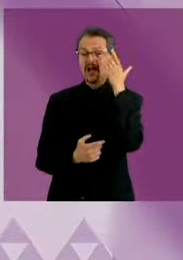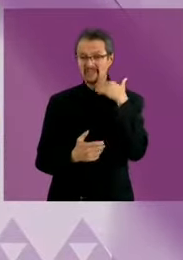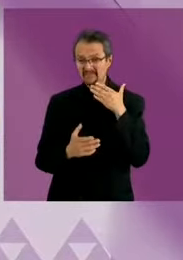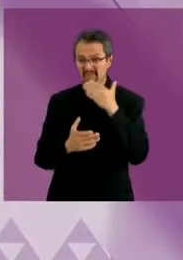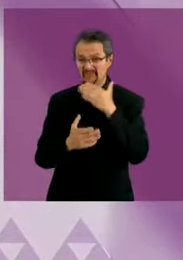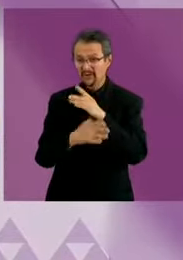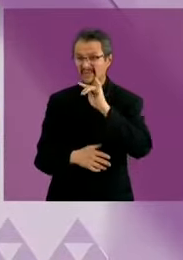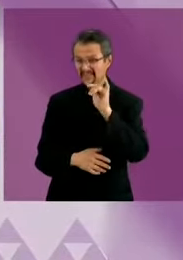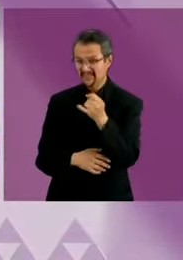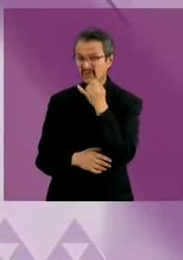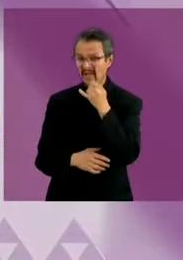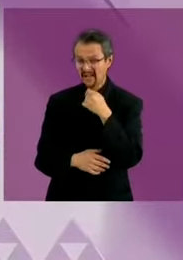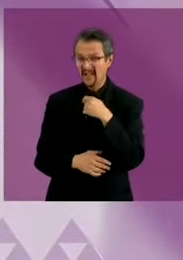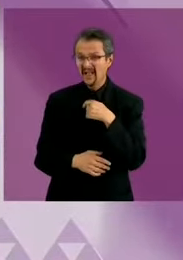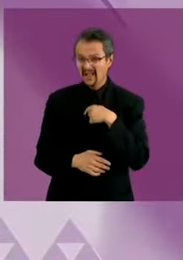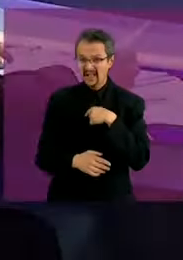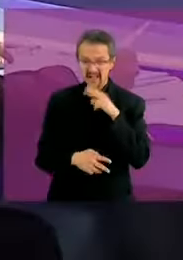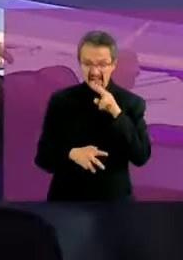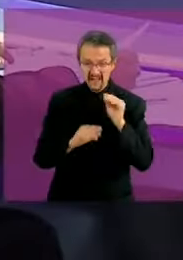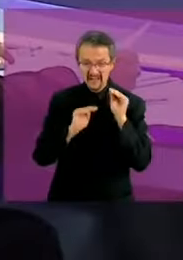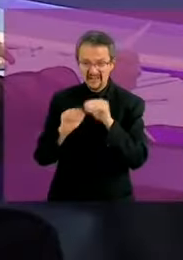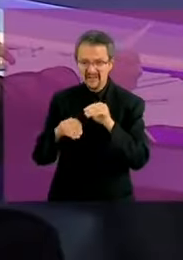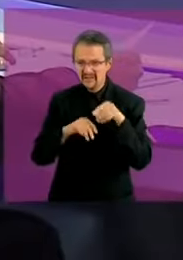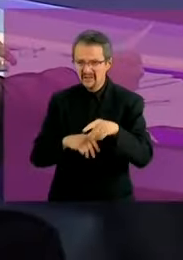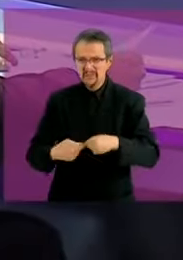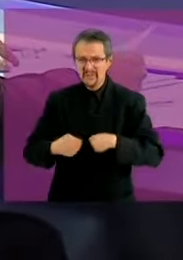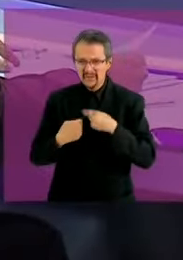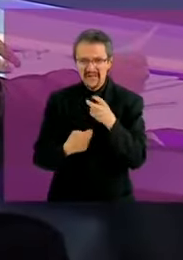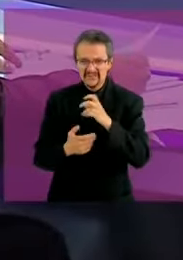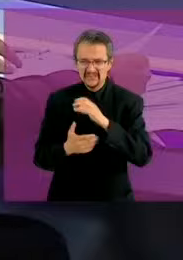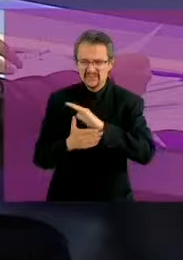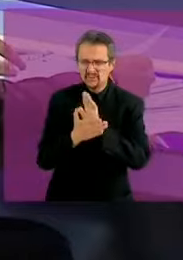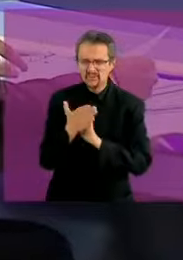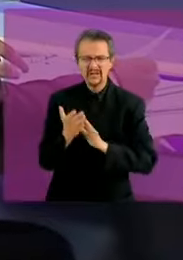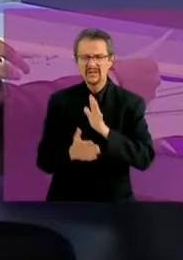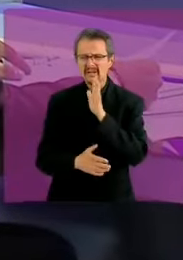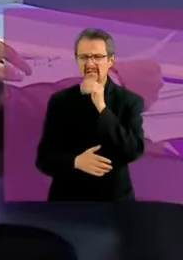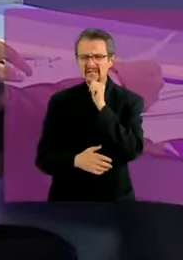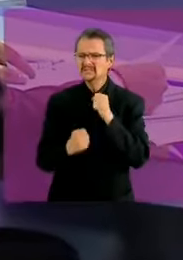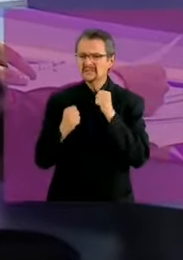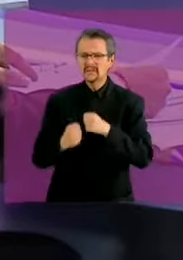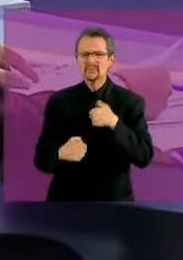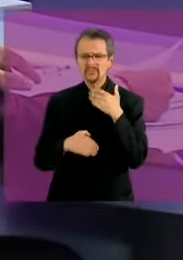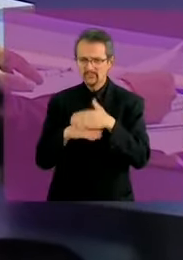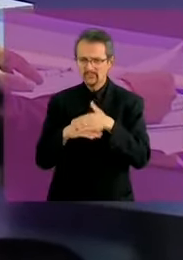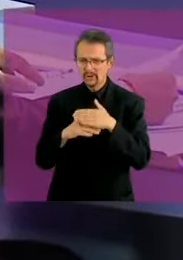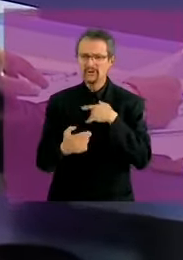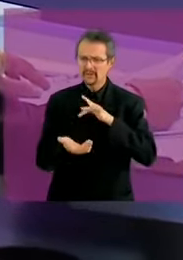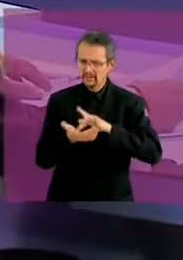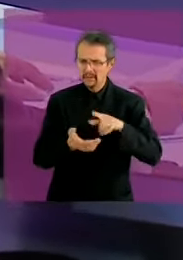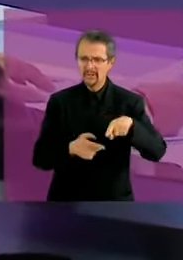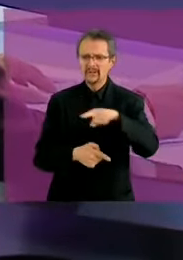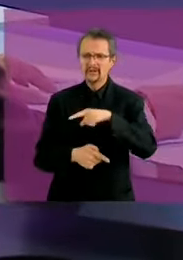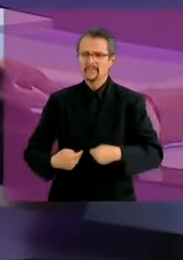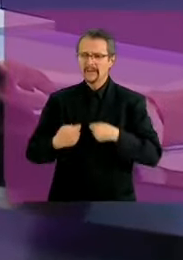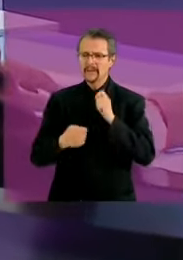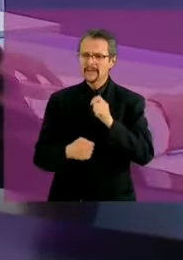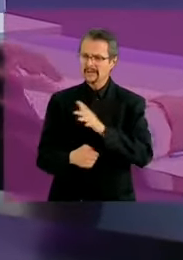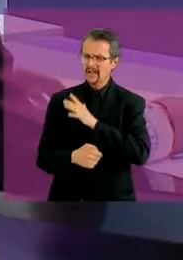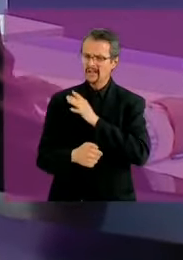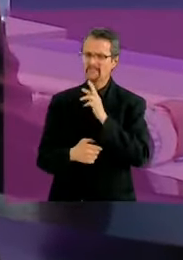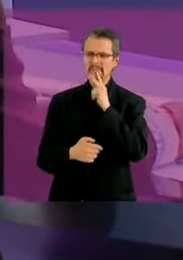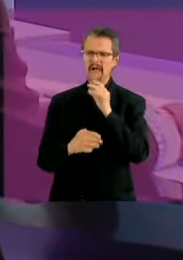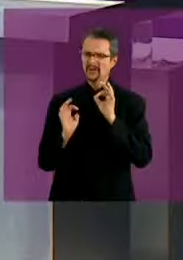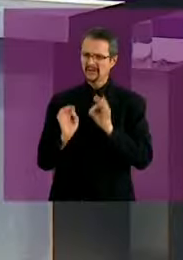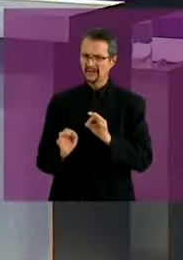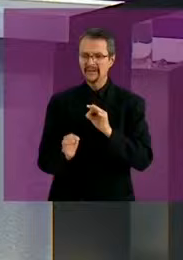y su situación es complicada. En ese sentido voy a trabajar para que tengan una calidad durante el tiempo que estén en México. Gracias,